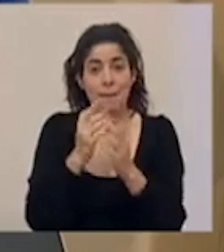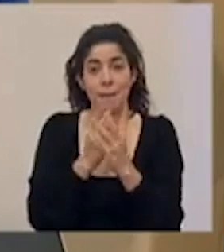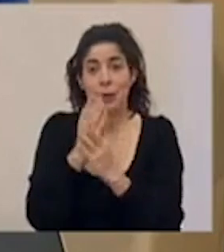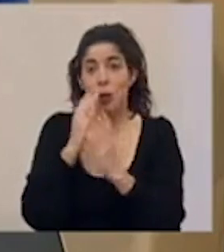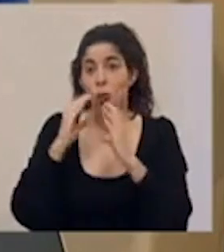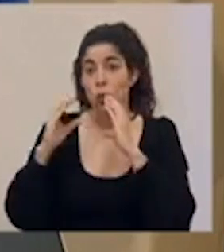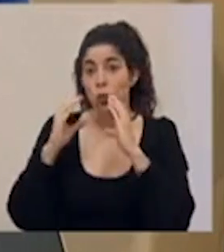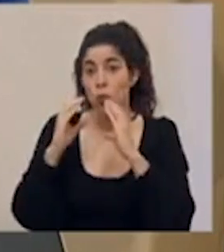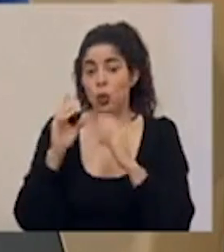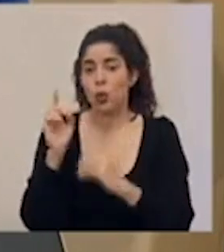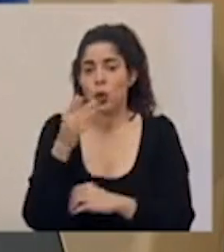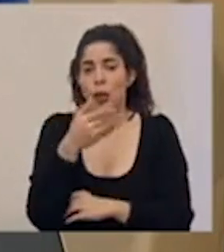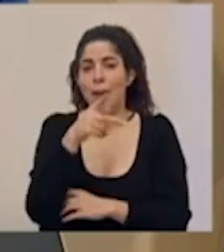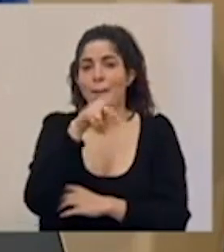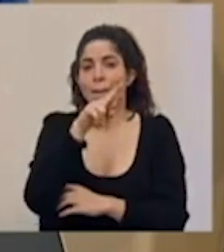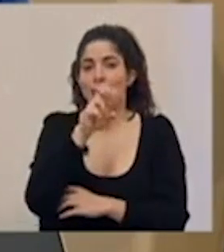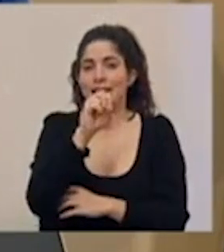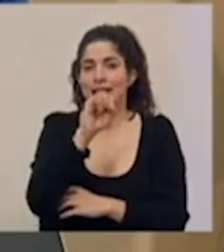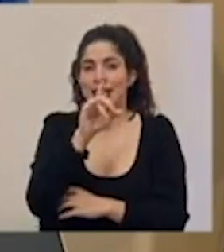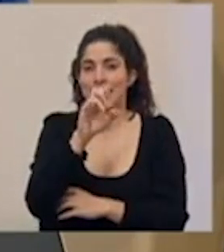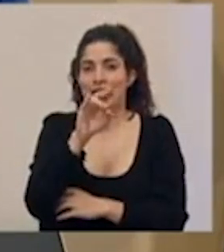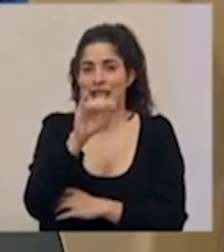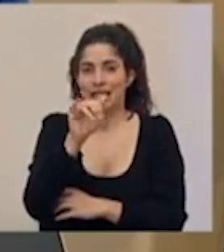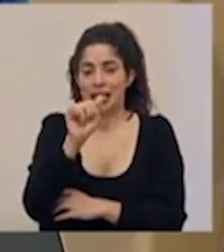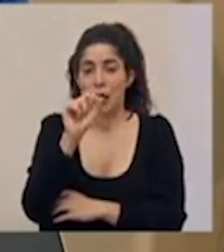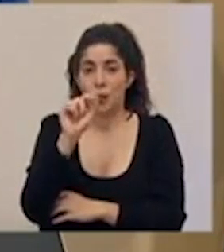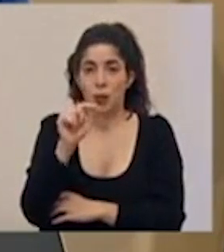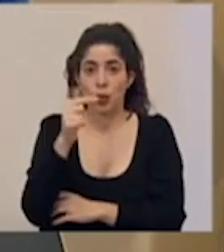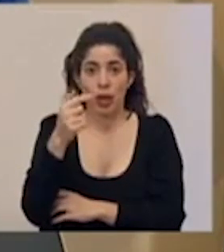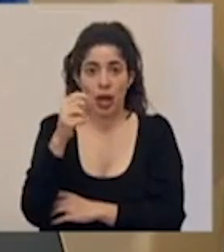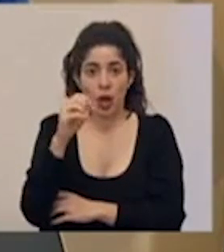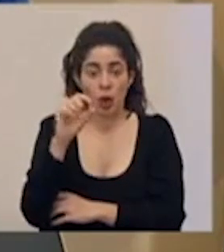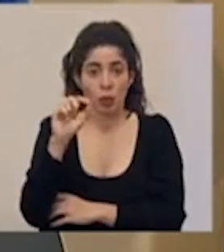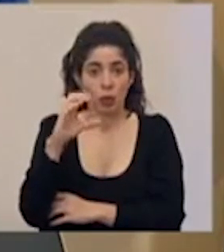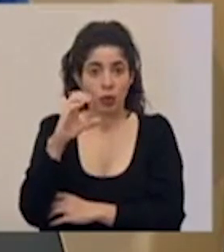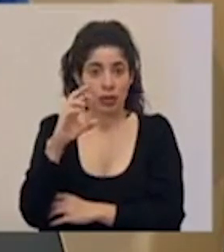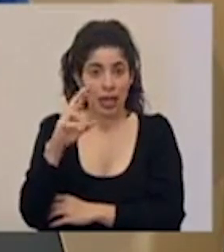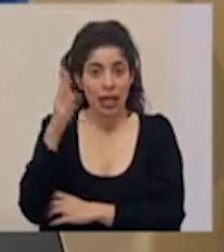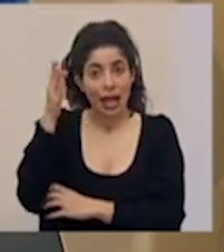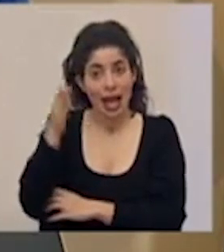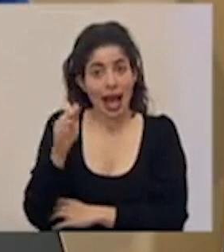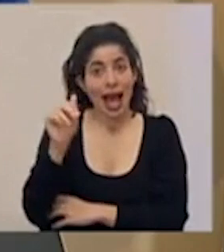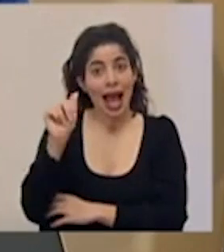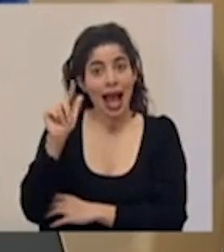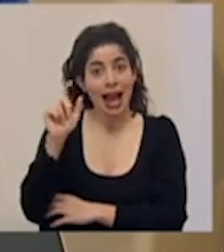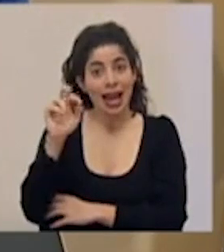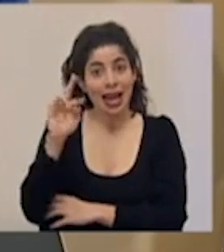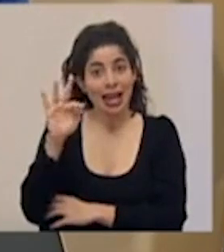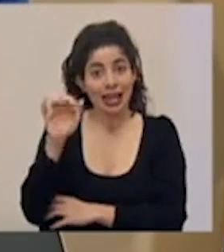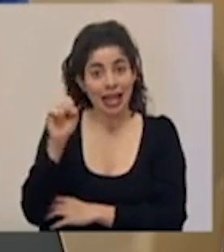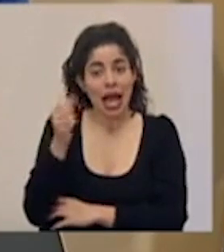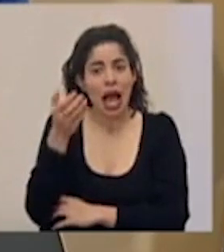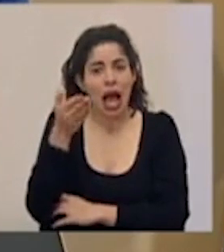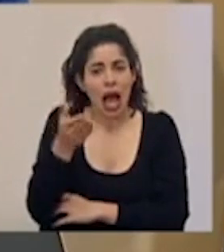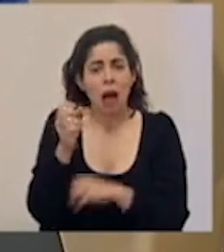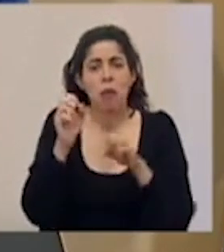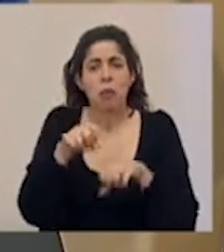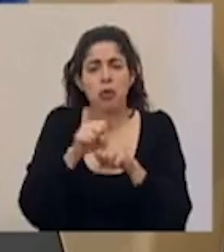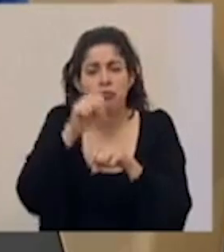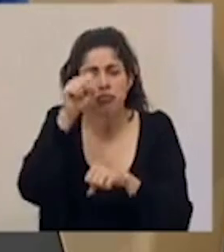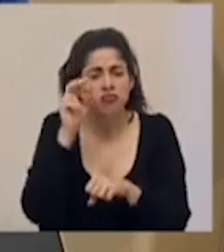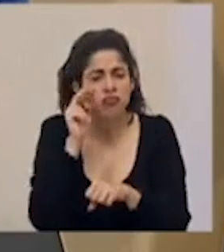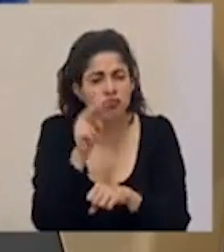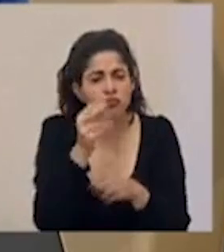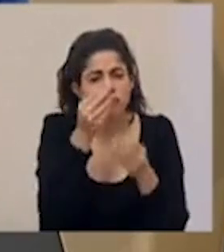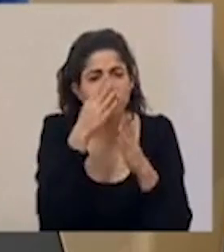comunicación que en el sitio presidencia.go.cr.alerta ustedes pueden consultar las medidas de